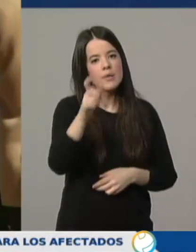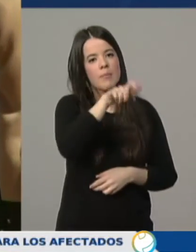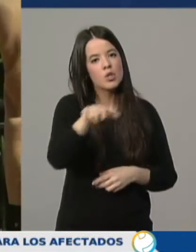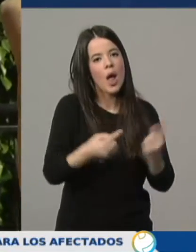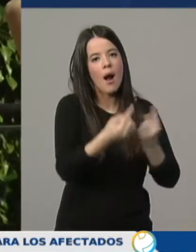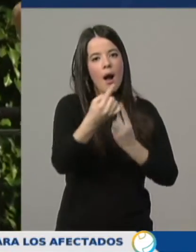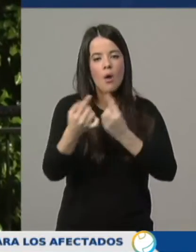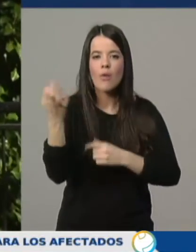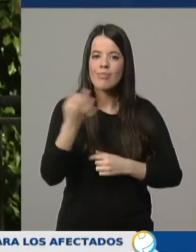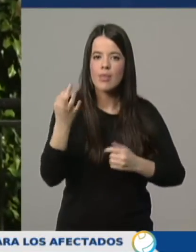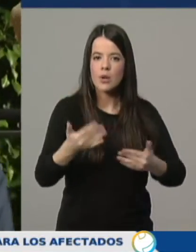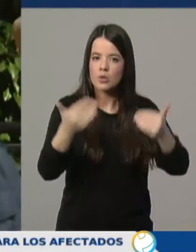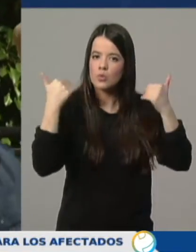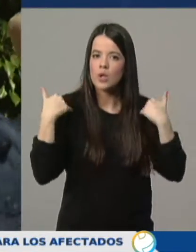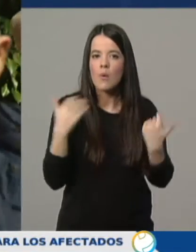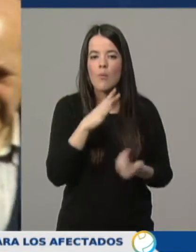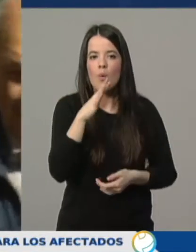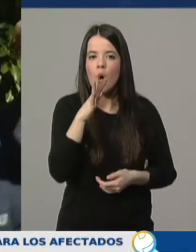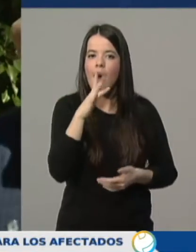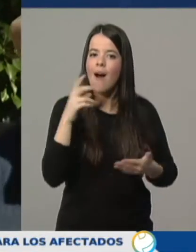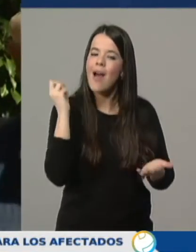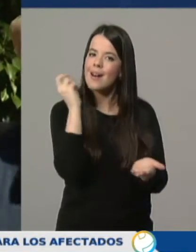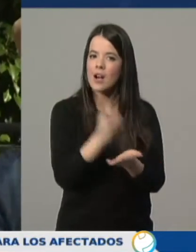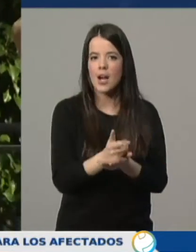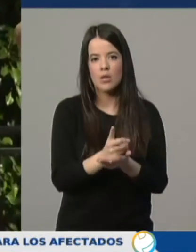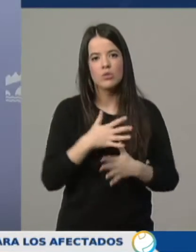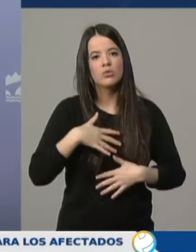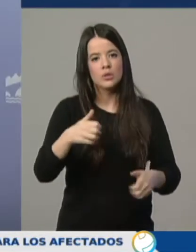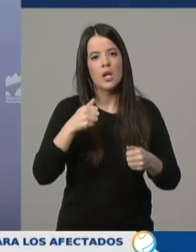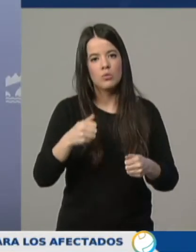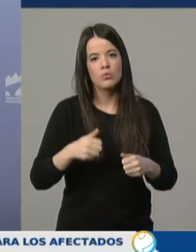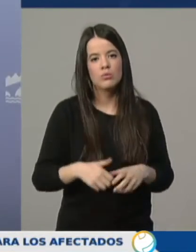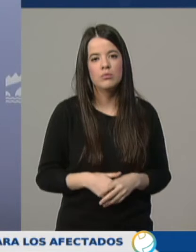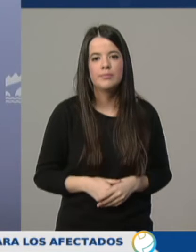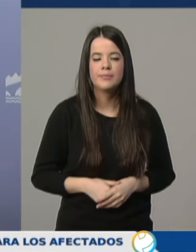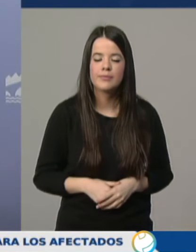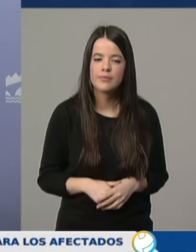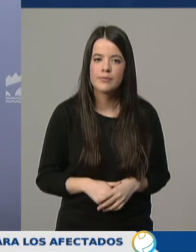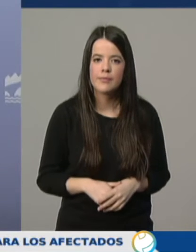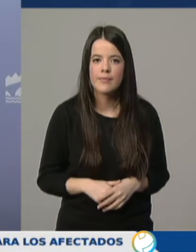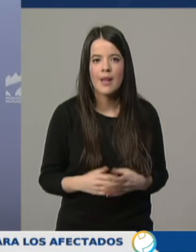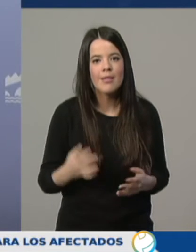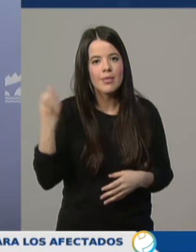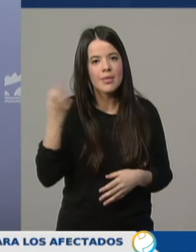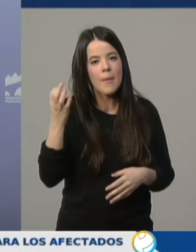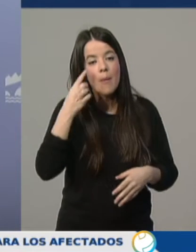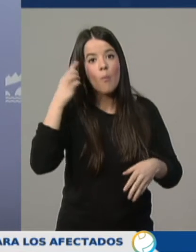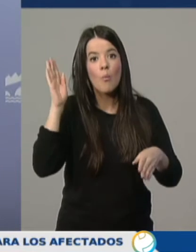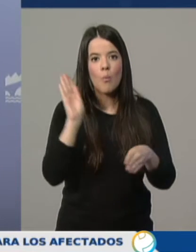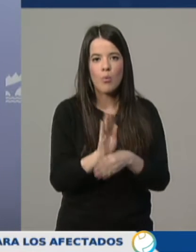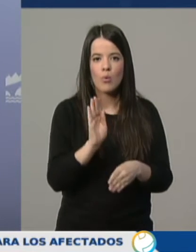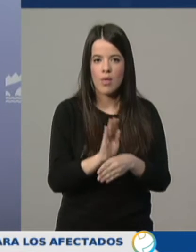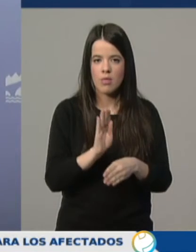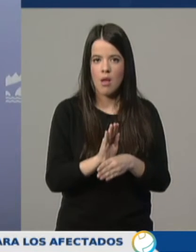uno porque estamos, ha dicho, ante un reto de salud comunitaria. Es un principio de prudencia porque debemos regirnos